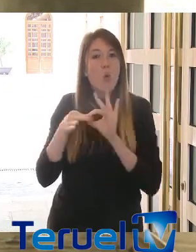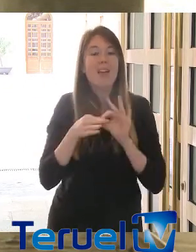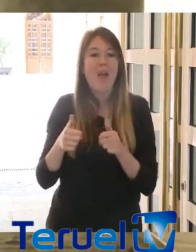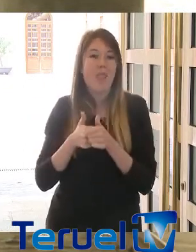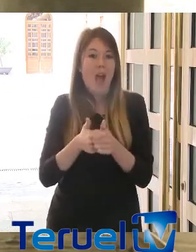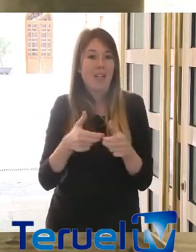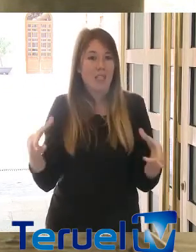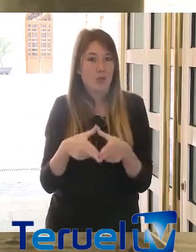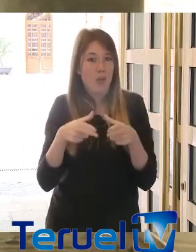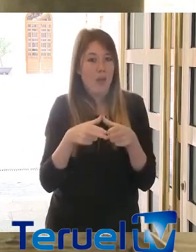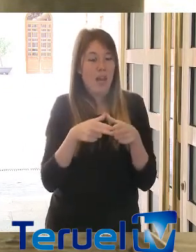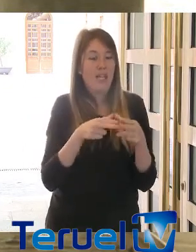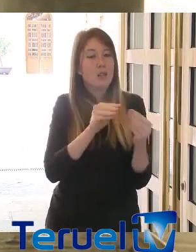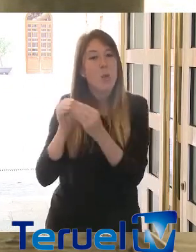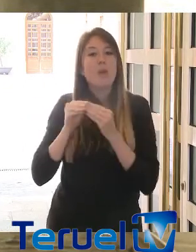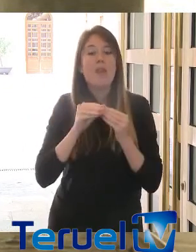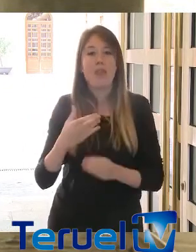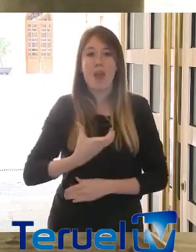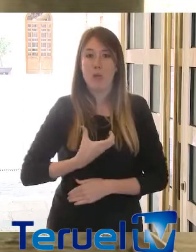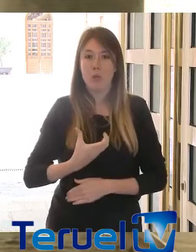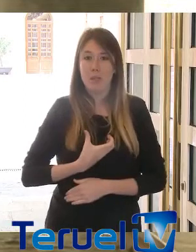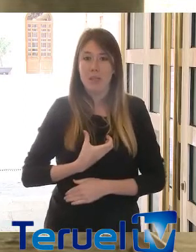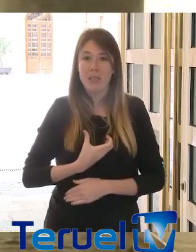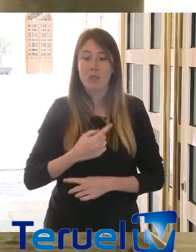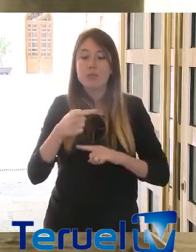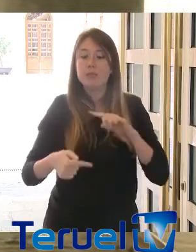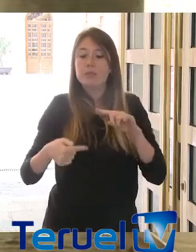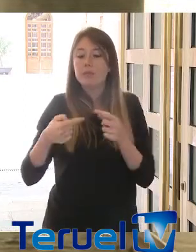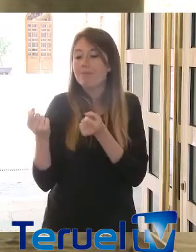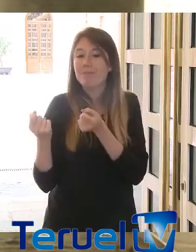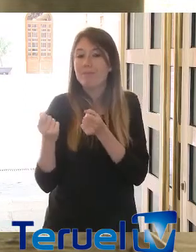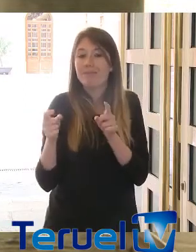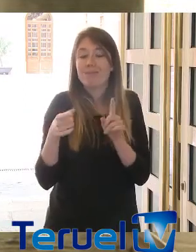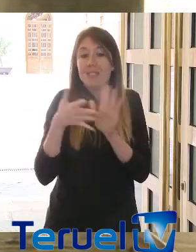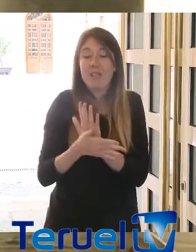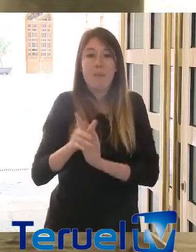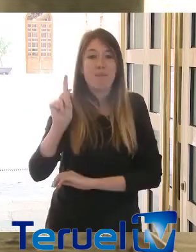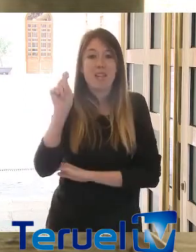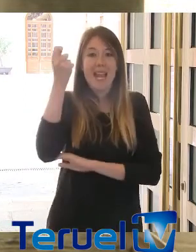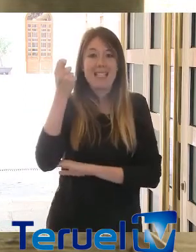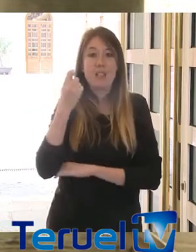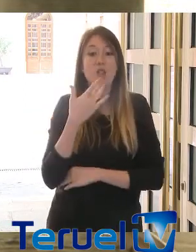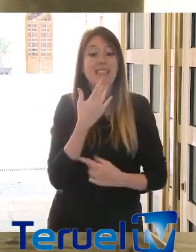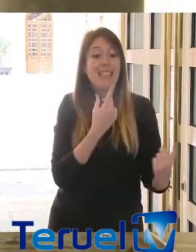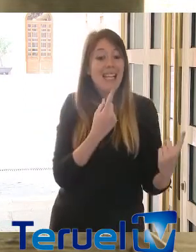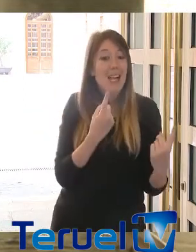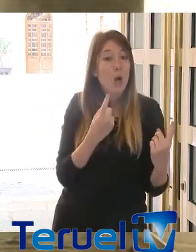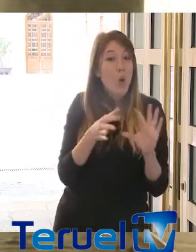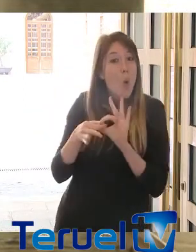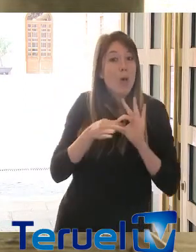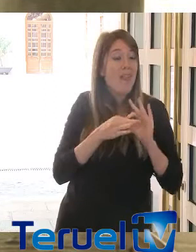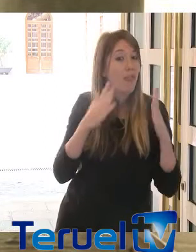sociales, la unidad de los ayuntamientos es sinónimo de éxito. La falta de unidad será un